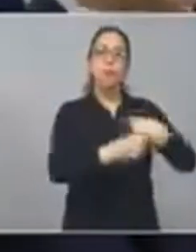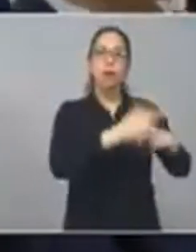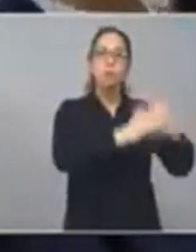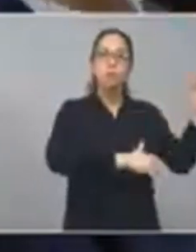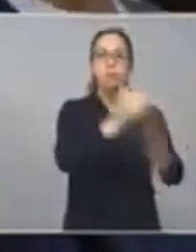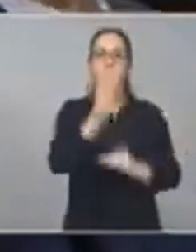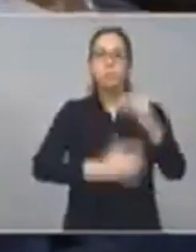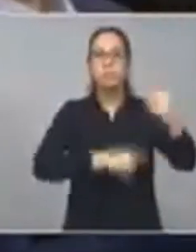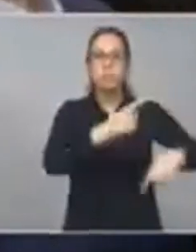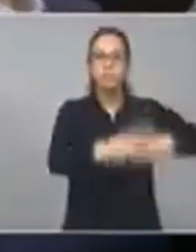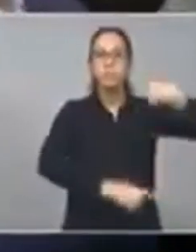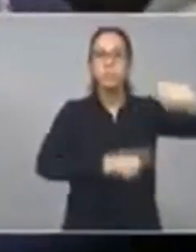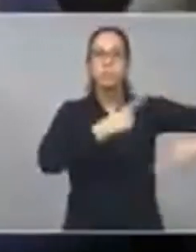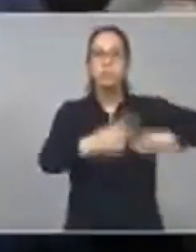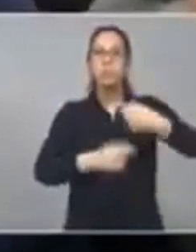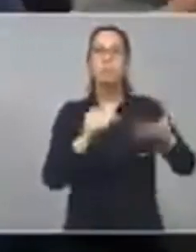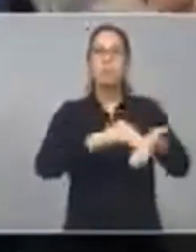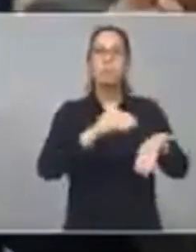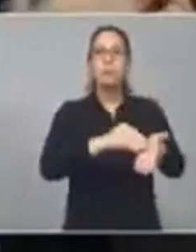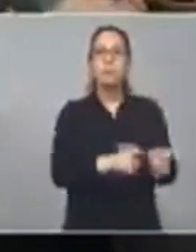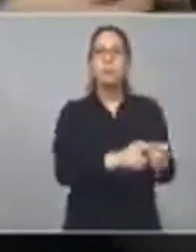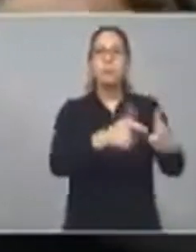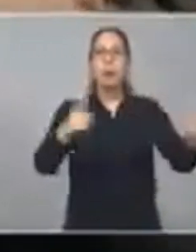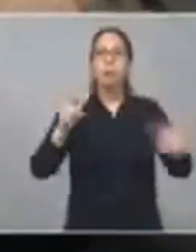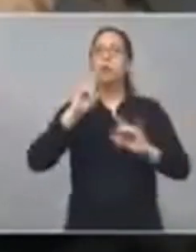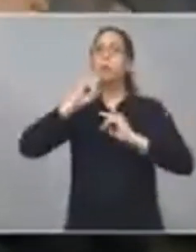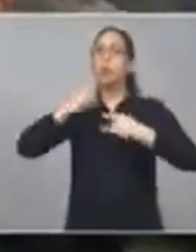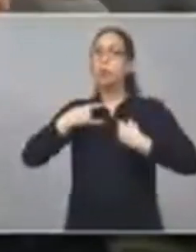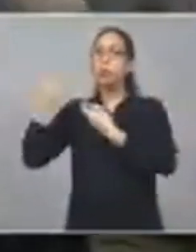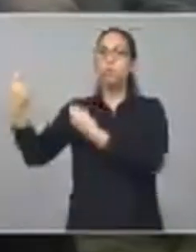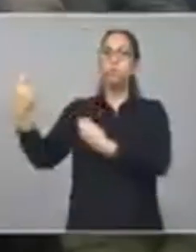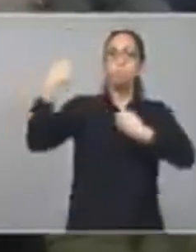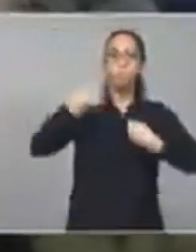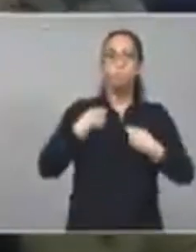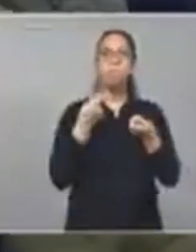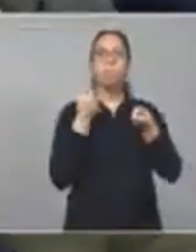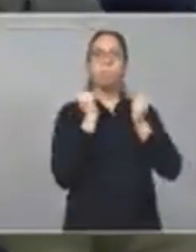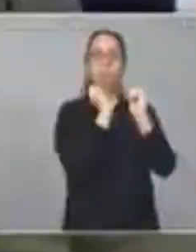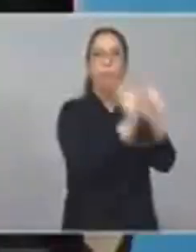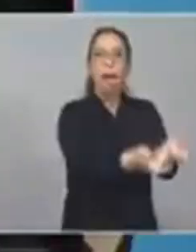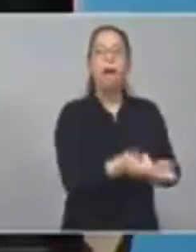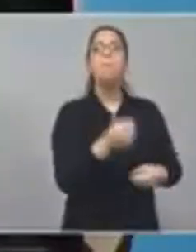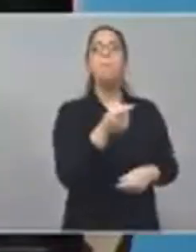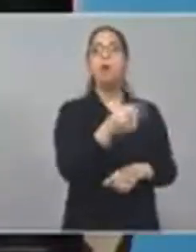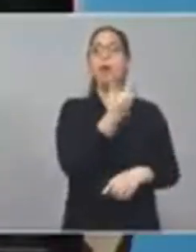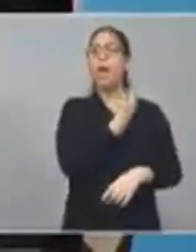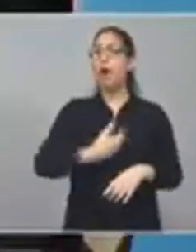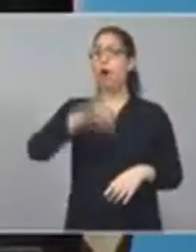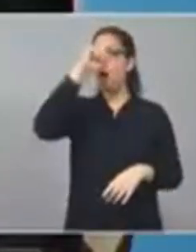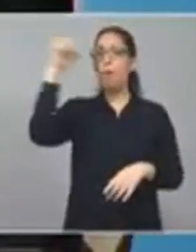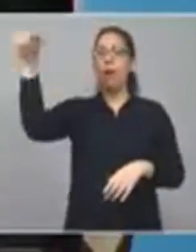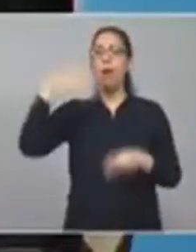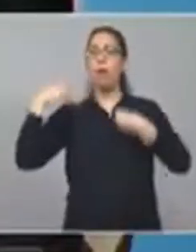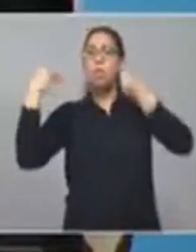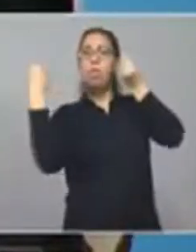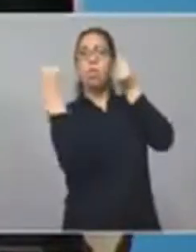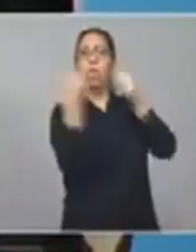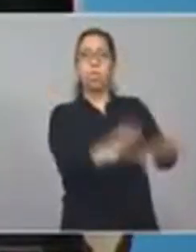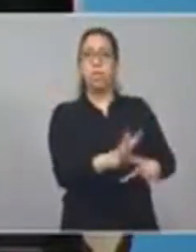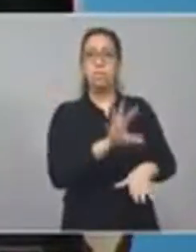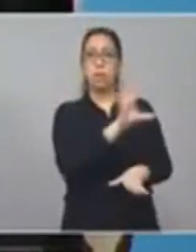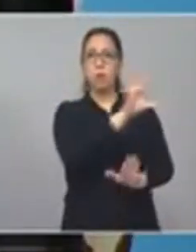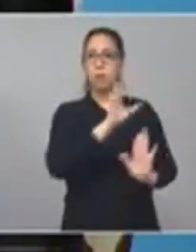en la medida de lo posible, asumir y compensar y sustituir a un gobierno desertor que abandona la